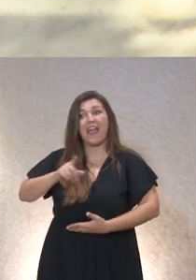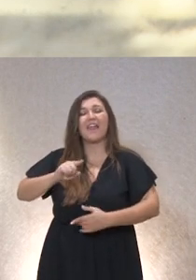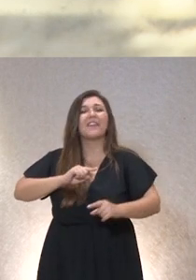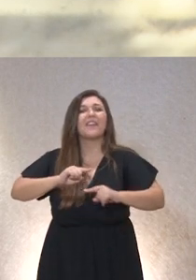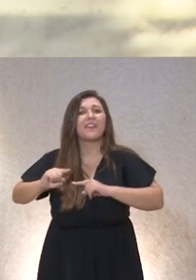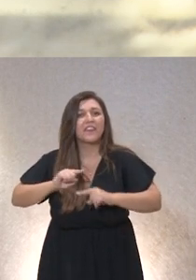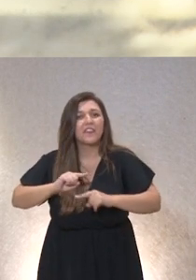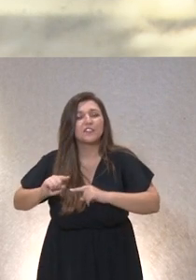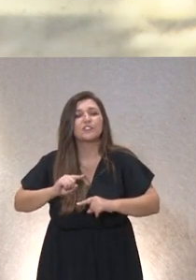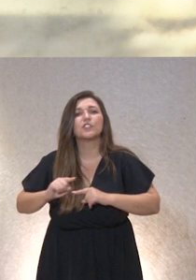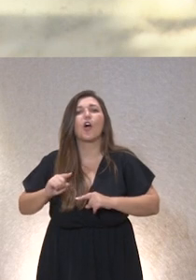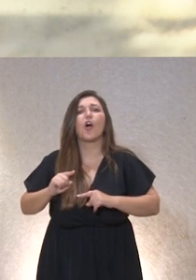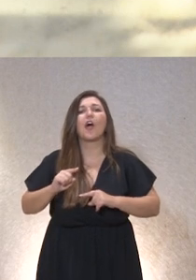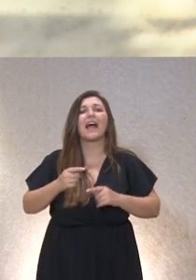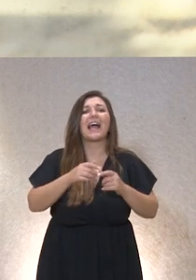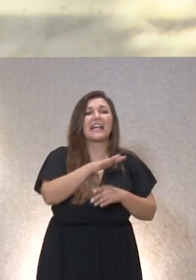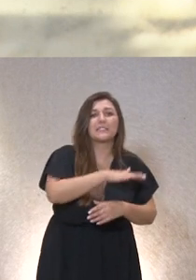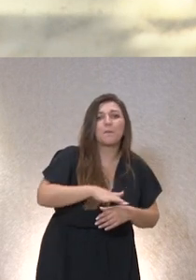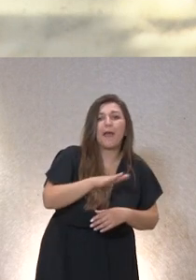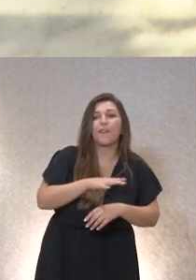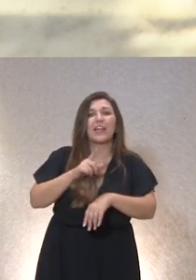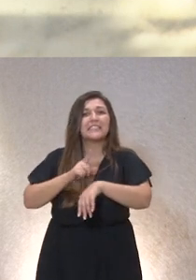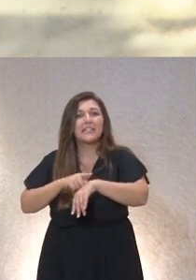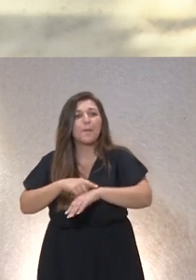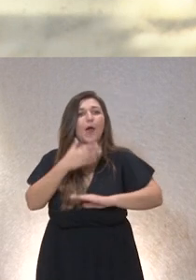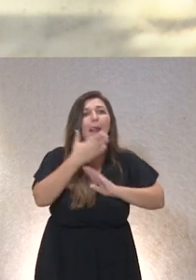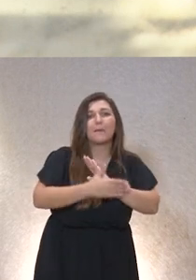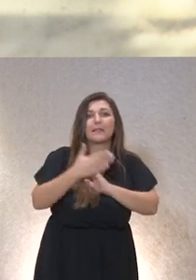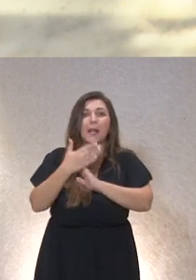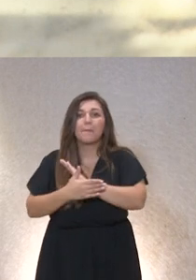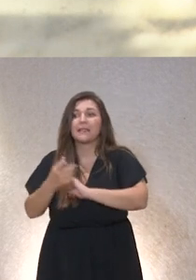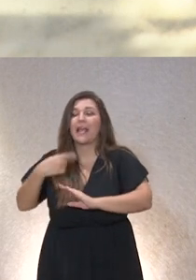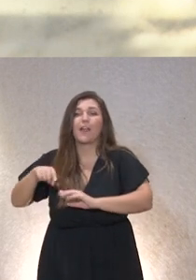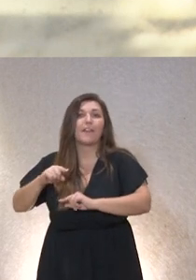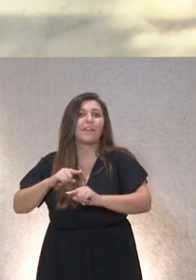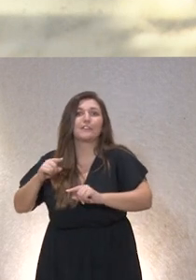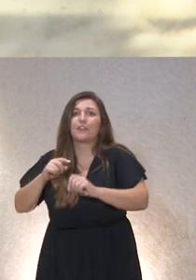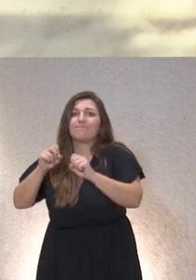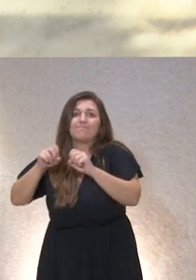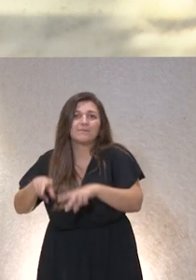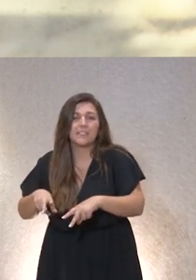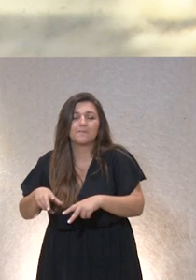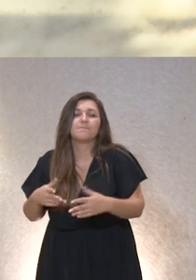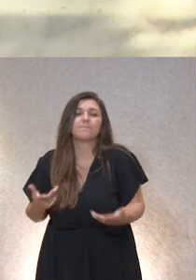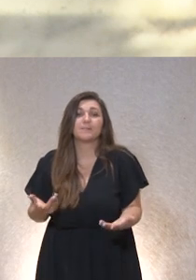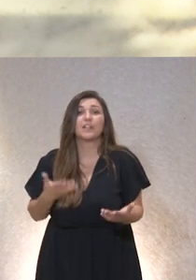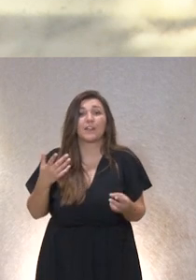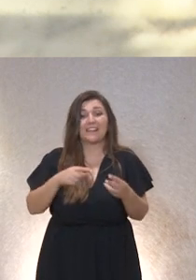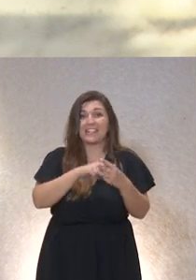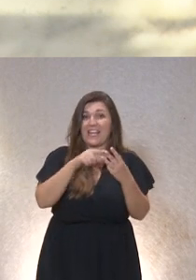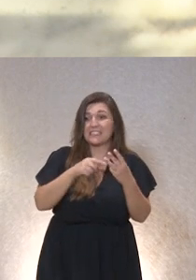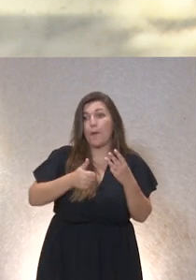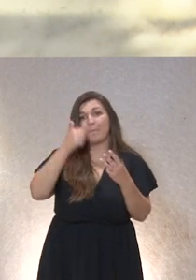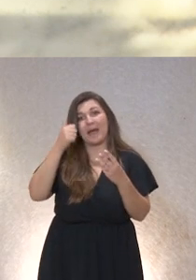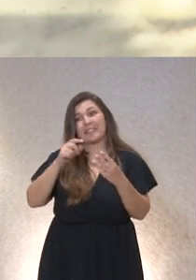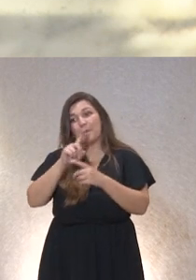limitamos los espacios y los tiempos por su propia seguridad? Bueno para contestar a estas y otras preguntas contamos tenemos la suerte de